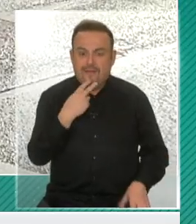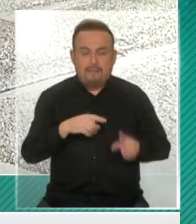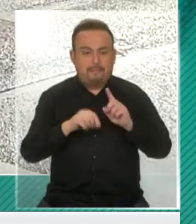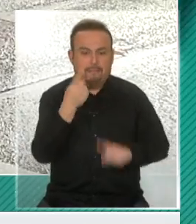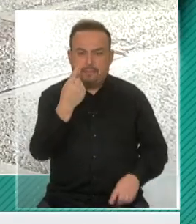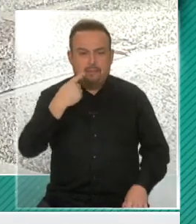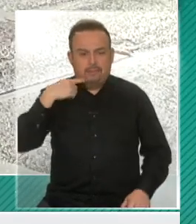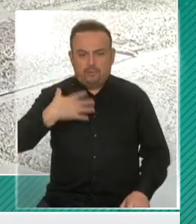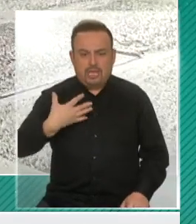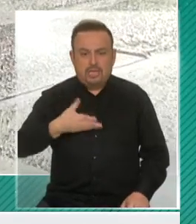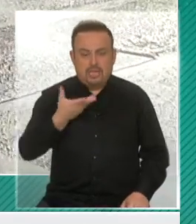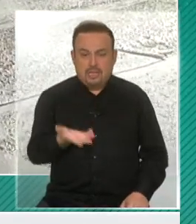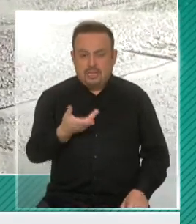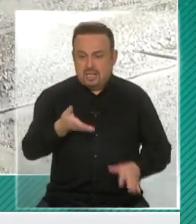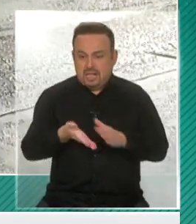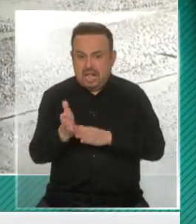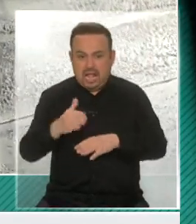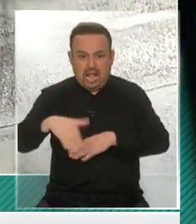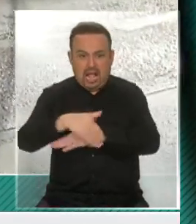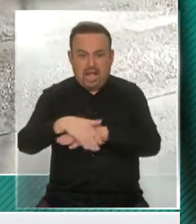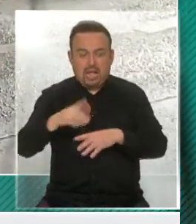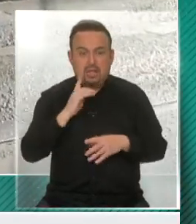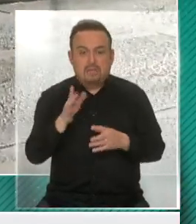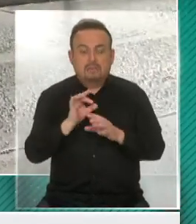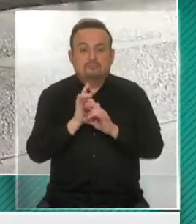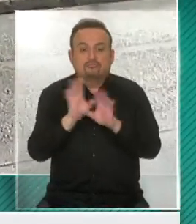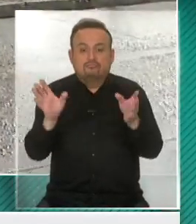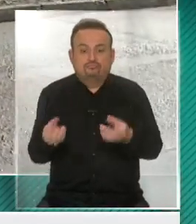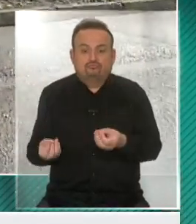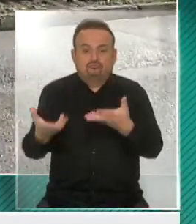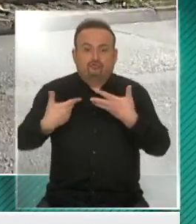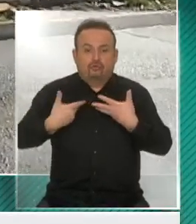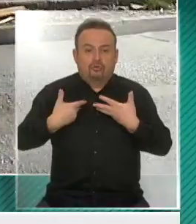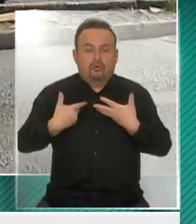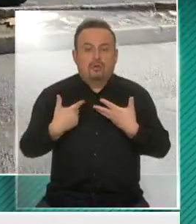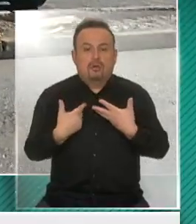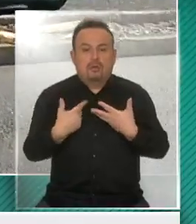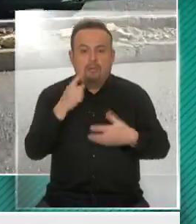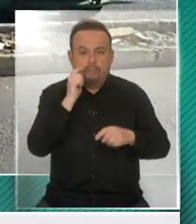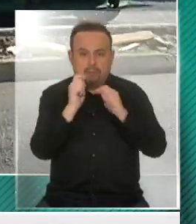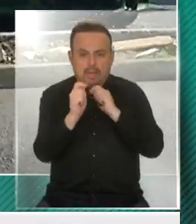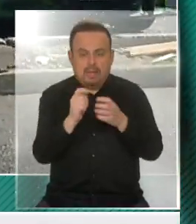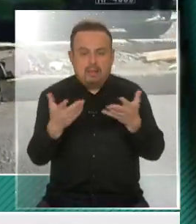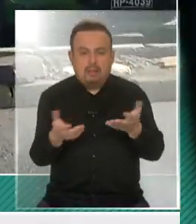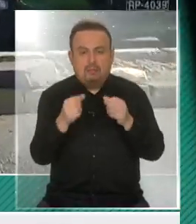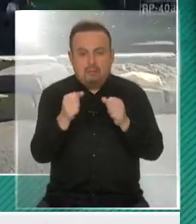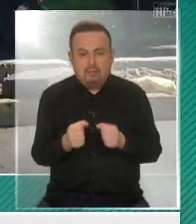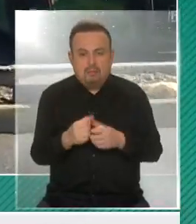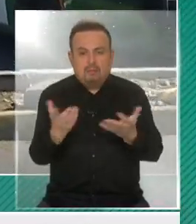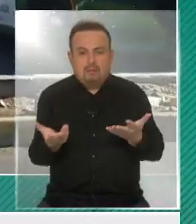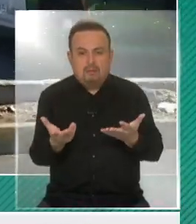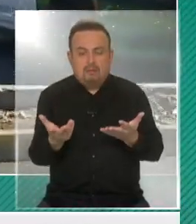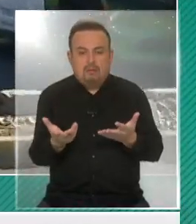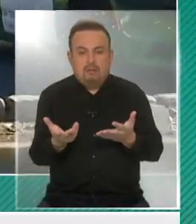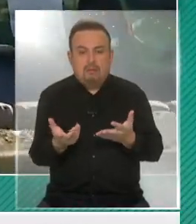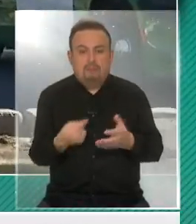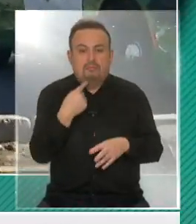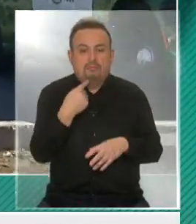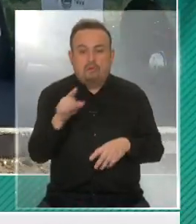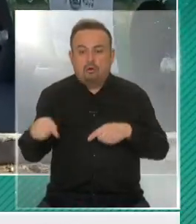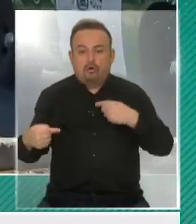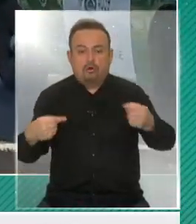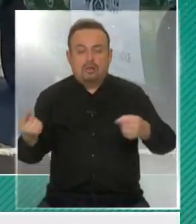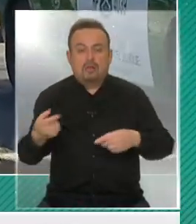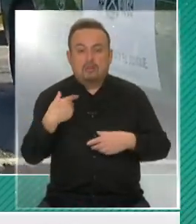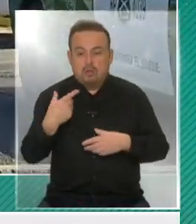lo primero. Y hoy día salir a la calle es exponerse, exponer la salud, que puede además tener efecto en terceras